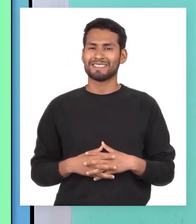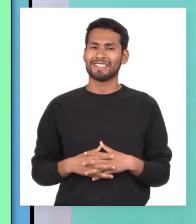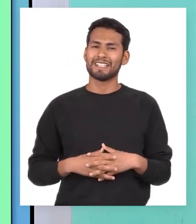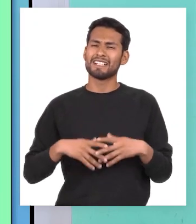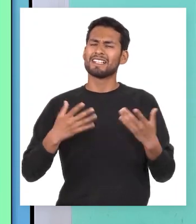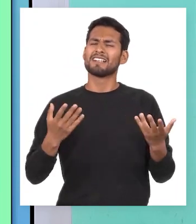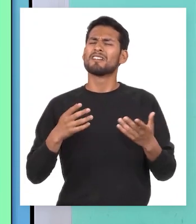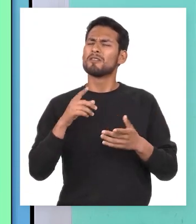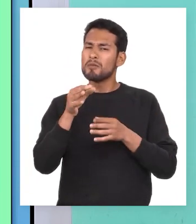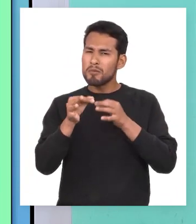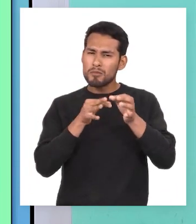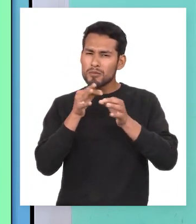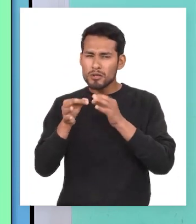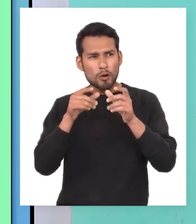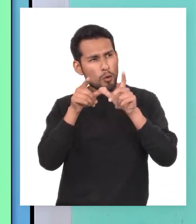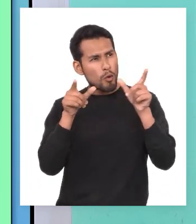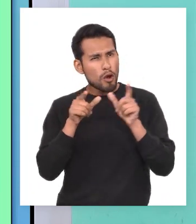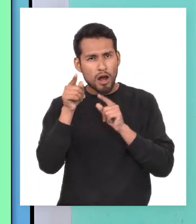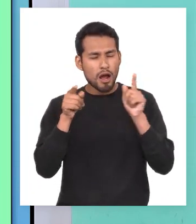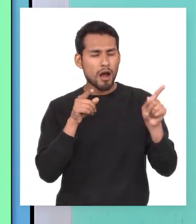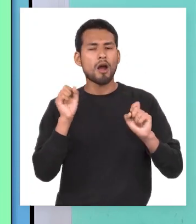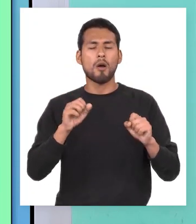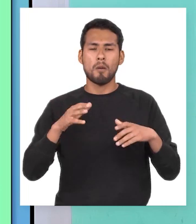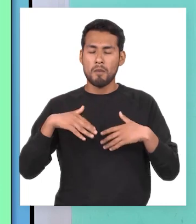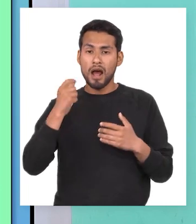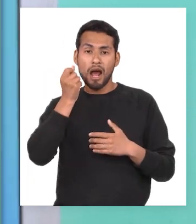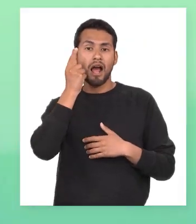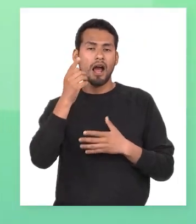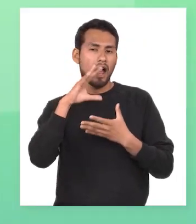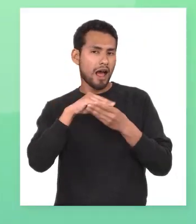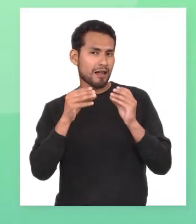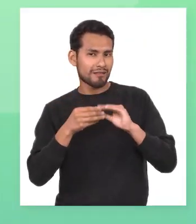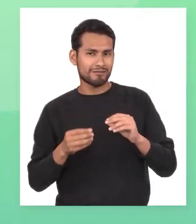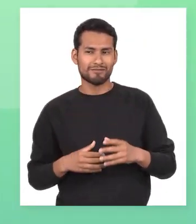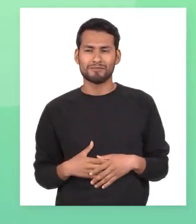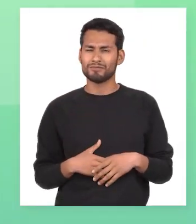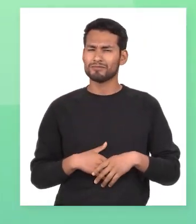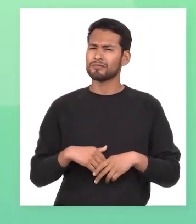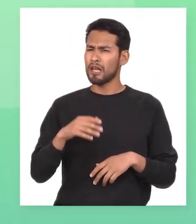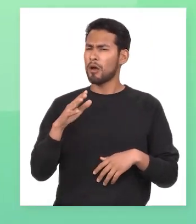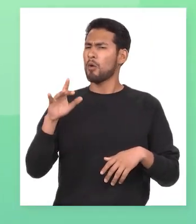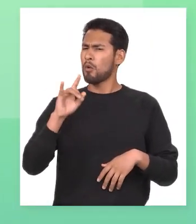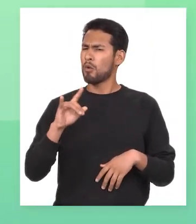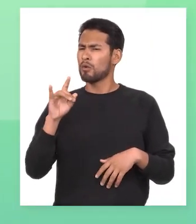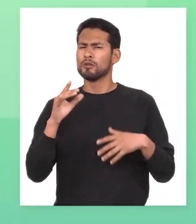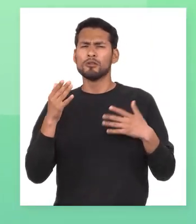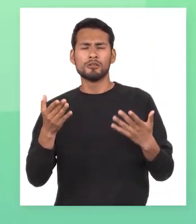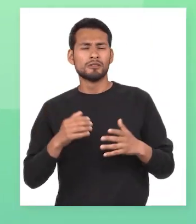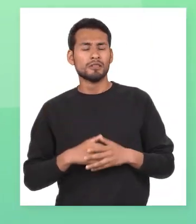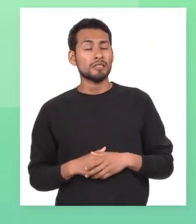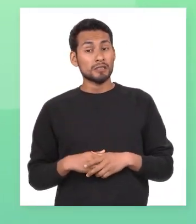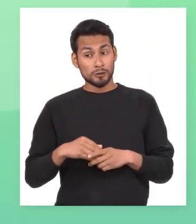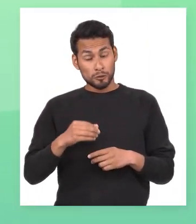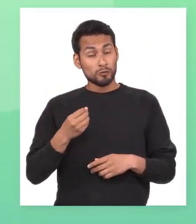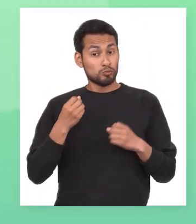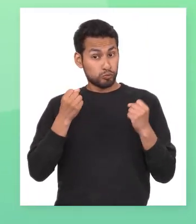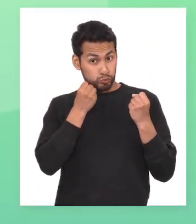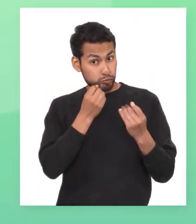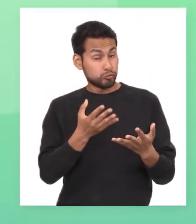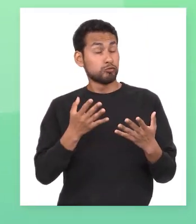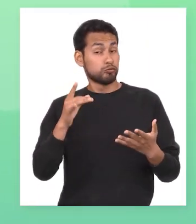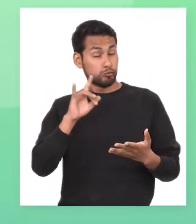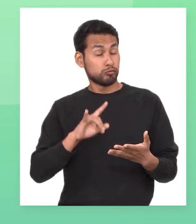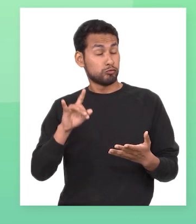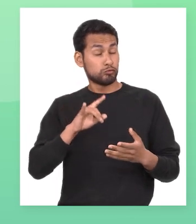Los detalles son importantes para entender mejor la narración Algo que podemos utilizar en ello y que funciona de una manera